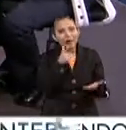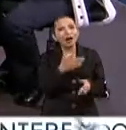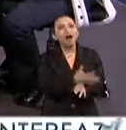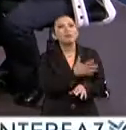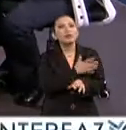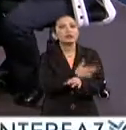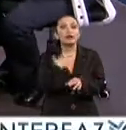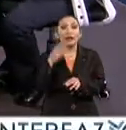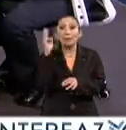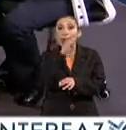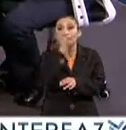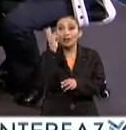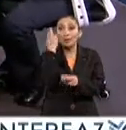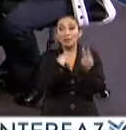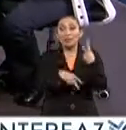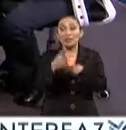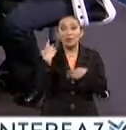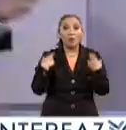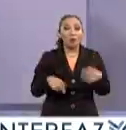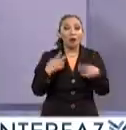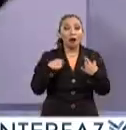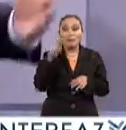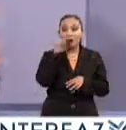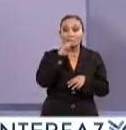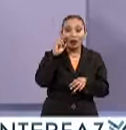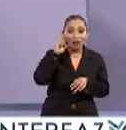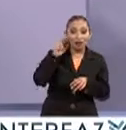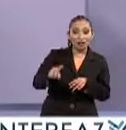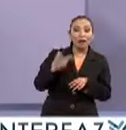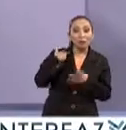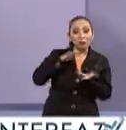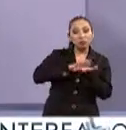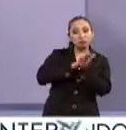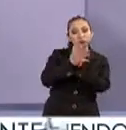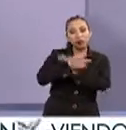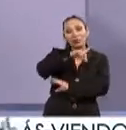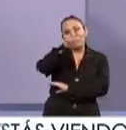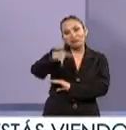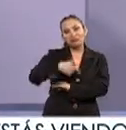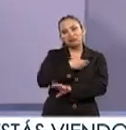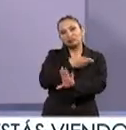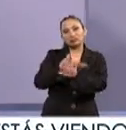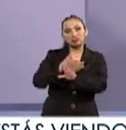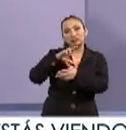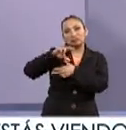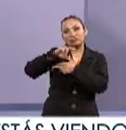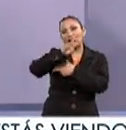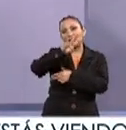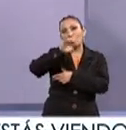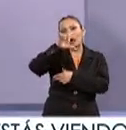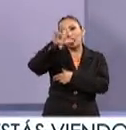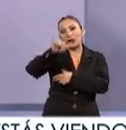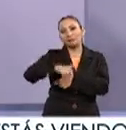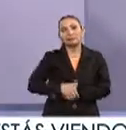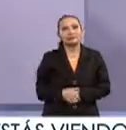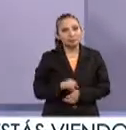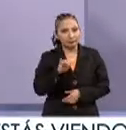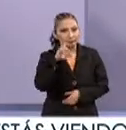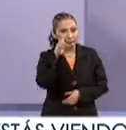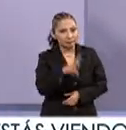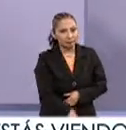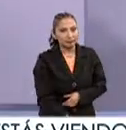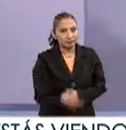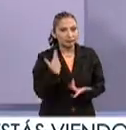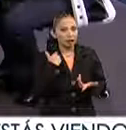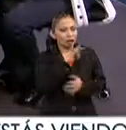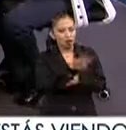acompañen, pues, desde Mazatlán, y platicábamos, un Mazatlán que ya se está reponiendo después de los embates del huracán Huila. Así es, así es,